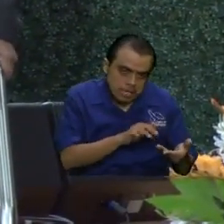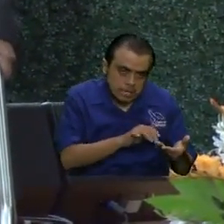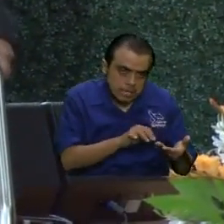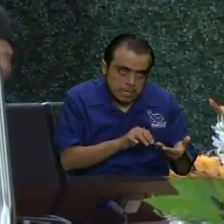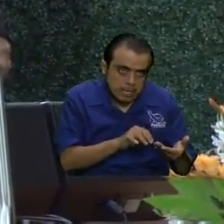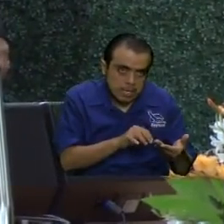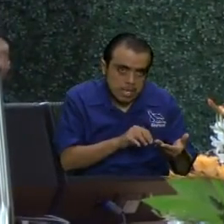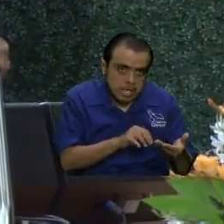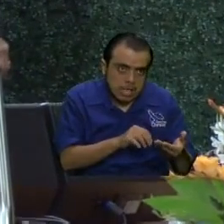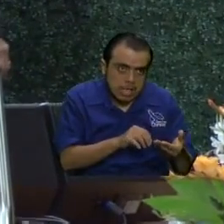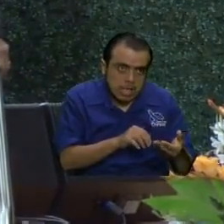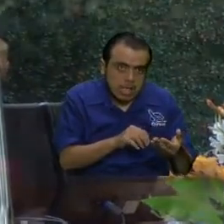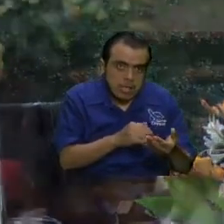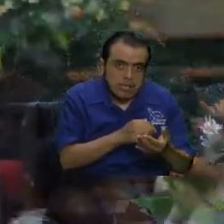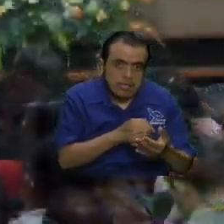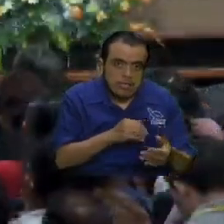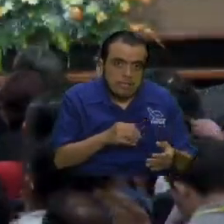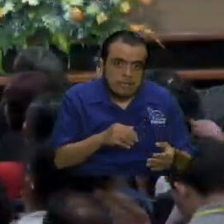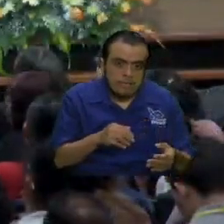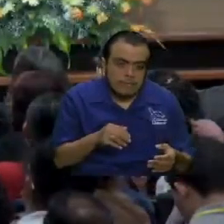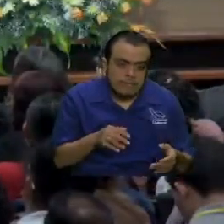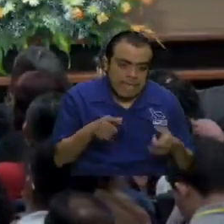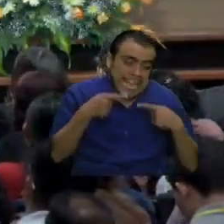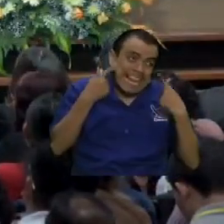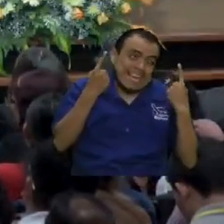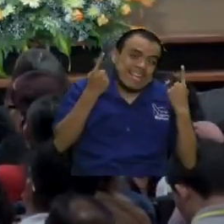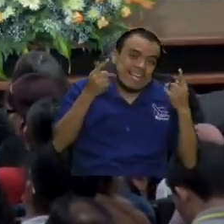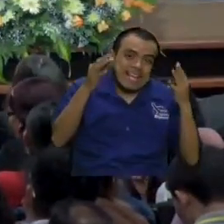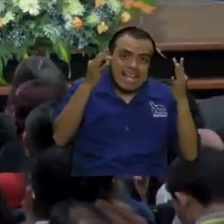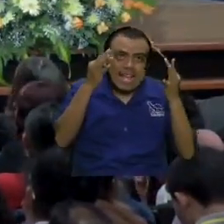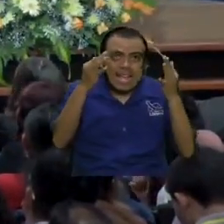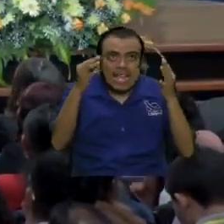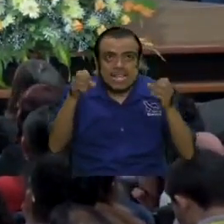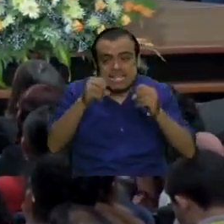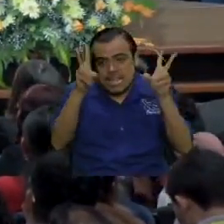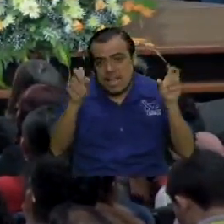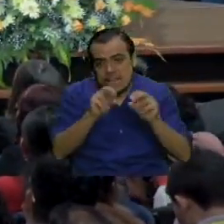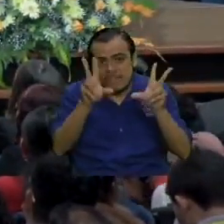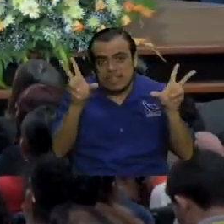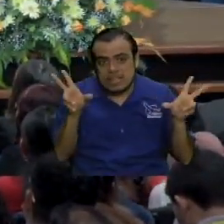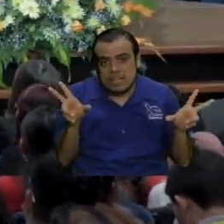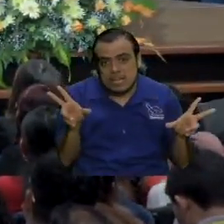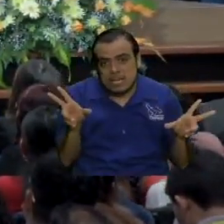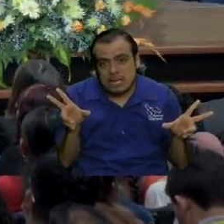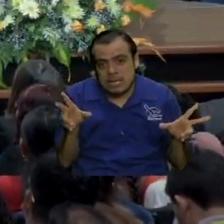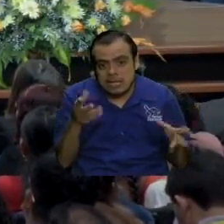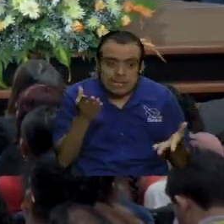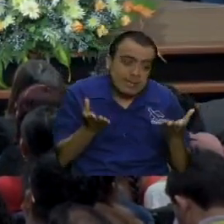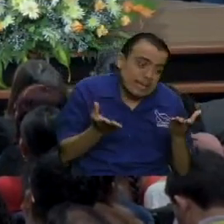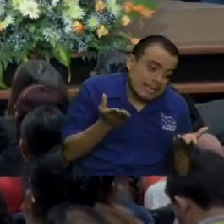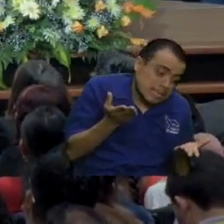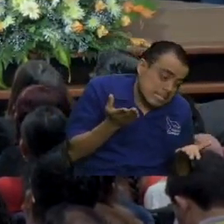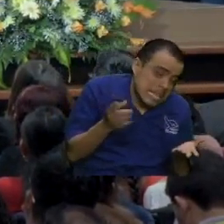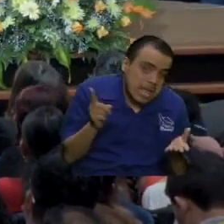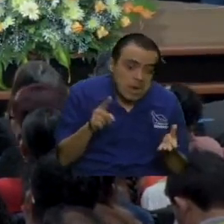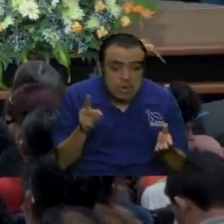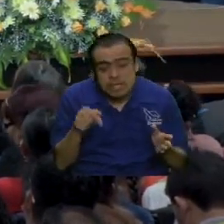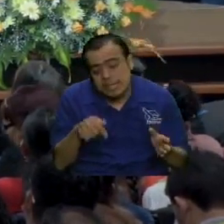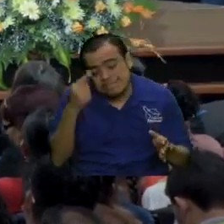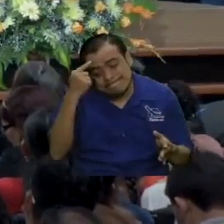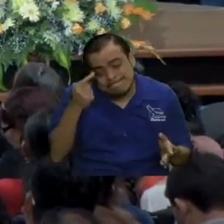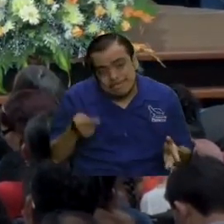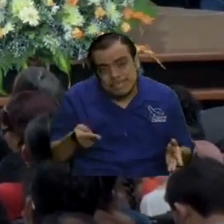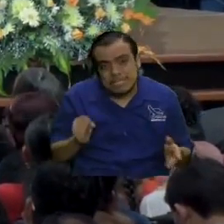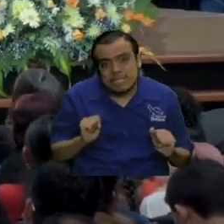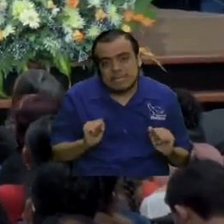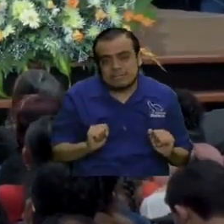feliz navidad a todos los del grupo y que aunque quizá no sea esta la fecha pero de todos modos